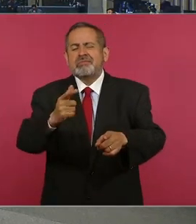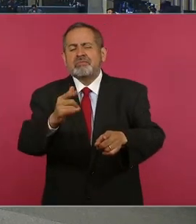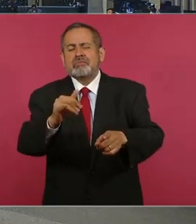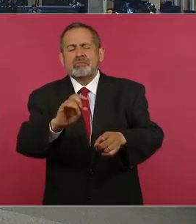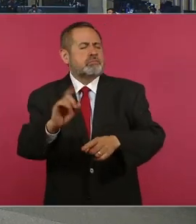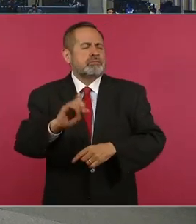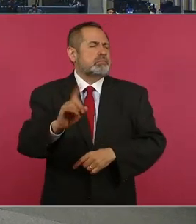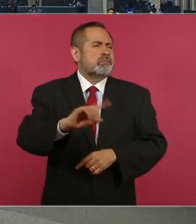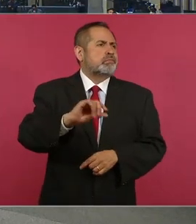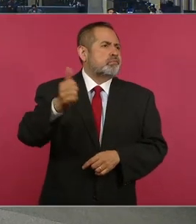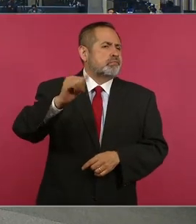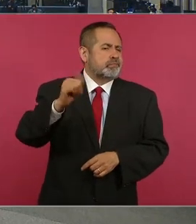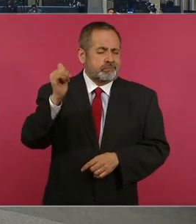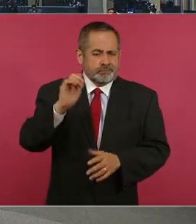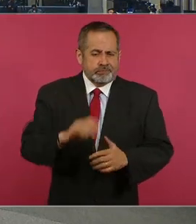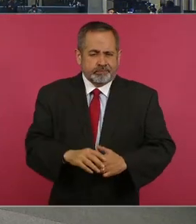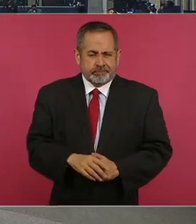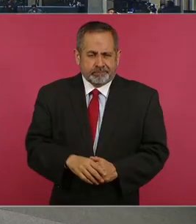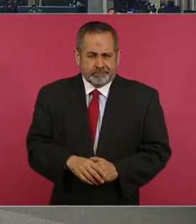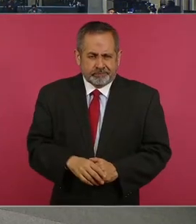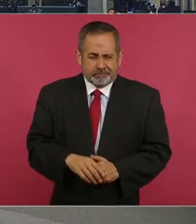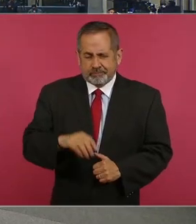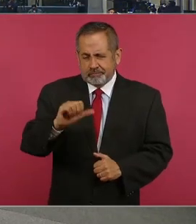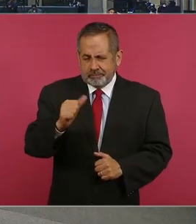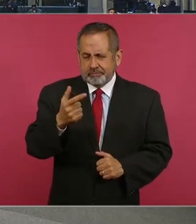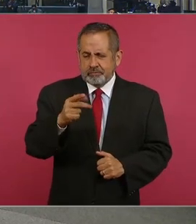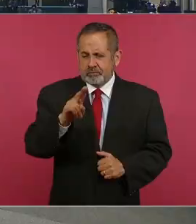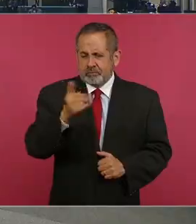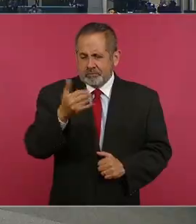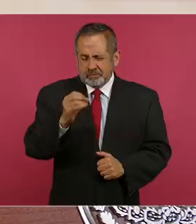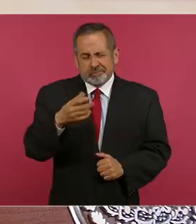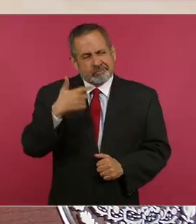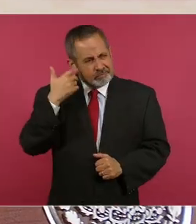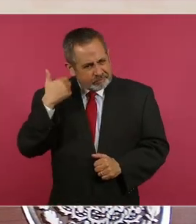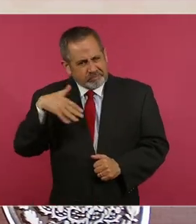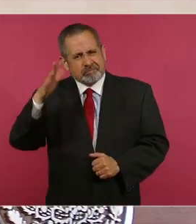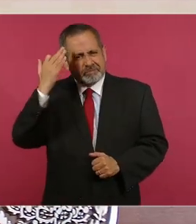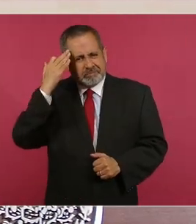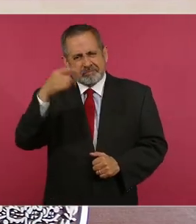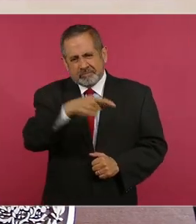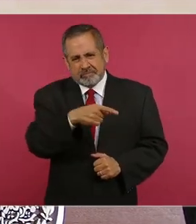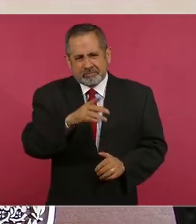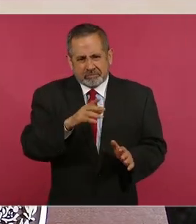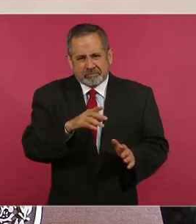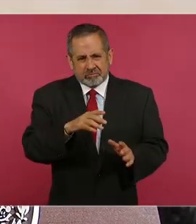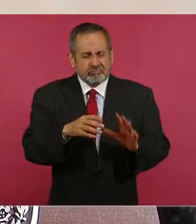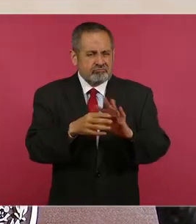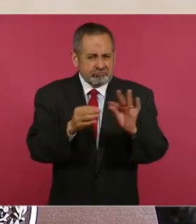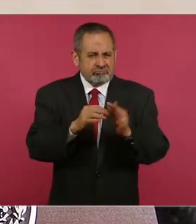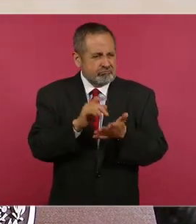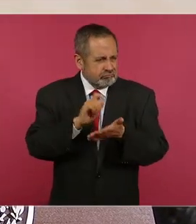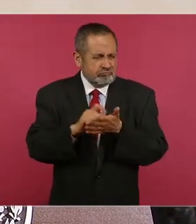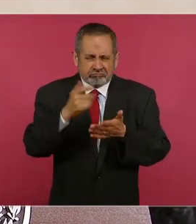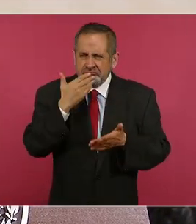Aguayo todavía en ese entonces simulaba